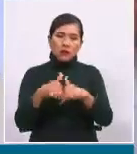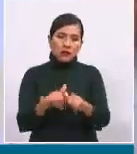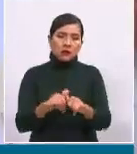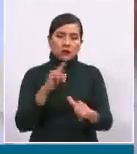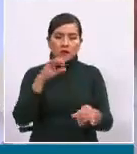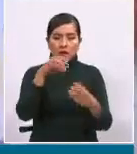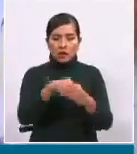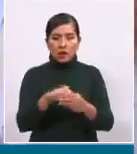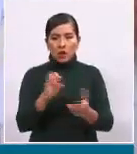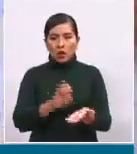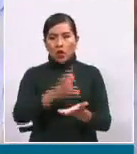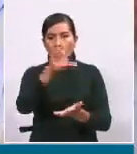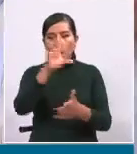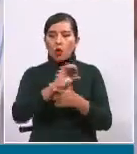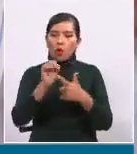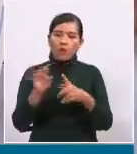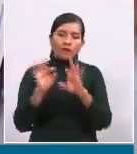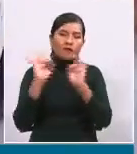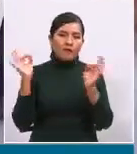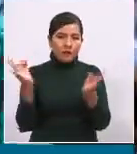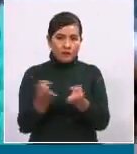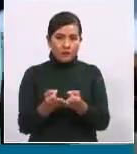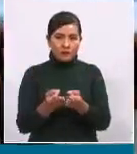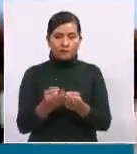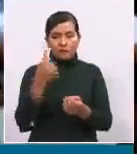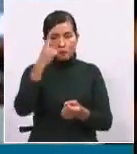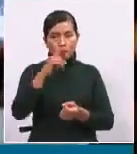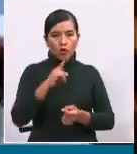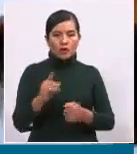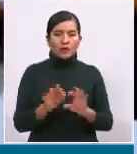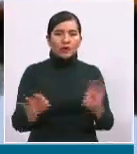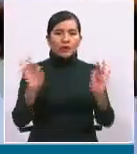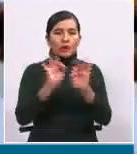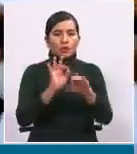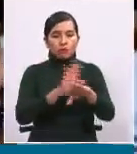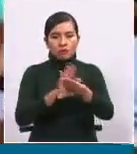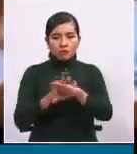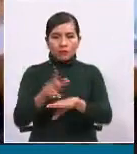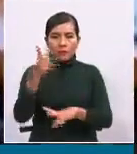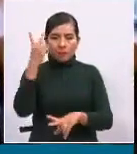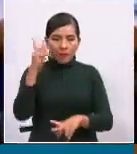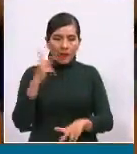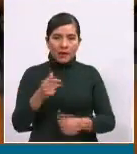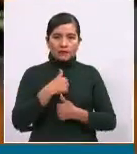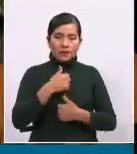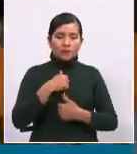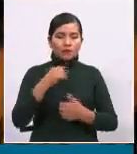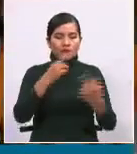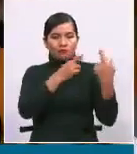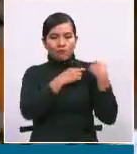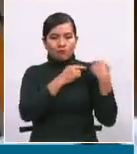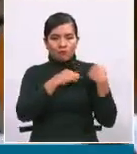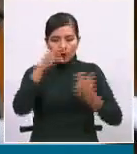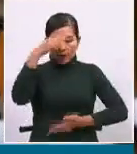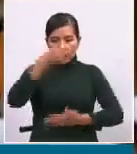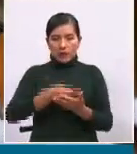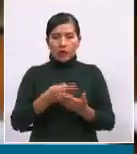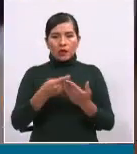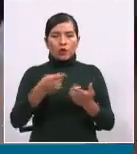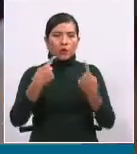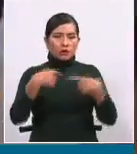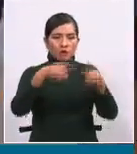como en su familia. Por eso es recomendable que los padres y madres de familia puedan hacer vacunar a nuestros estudiantes. Por otro lado,